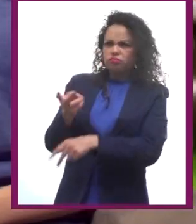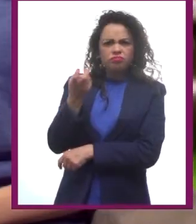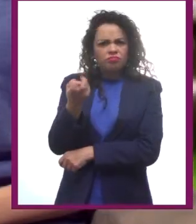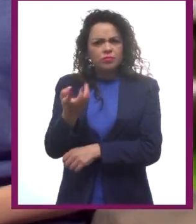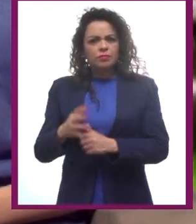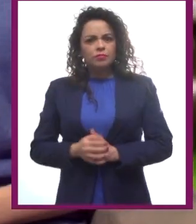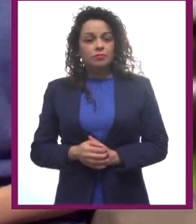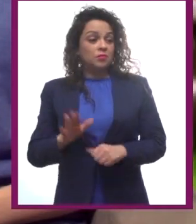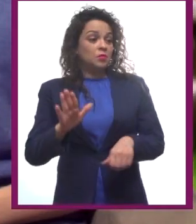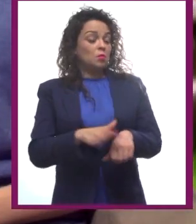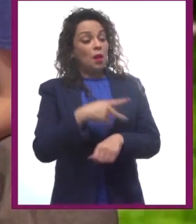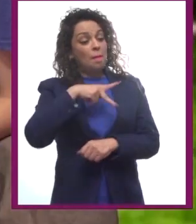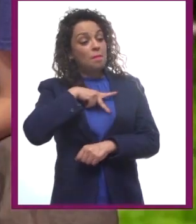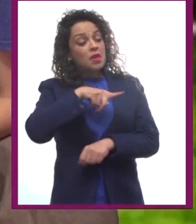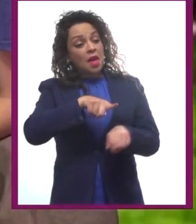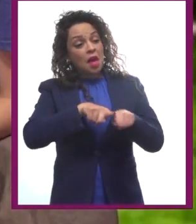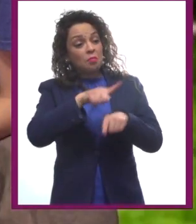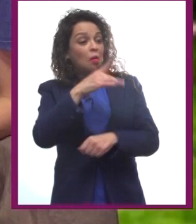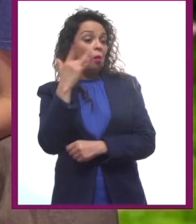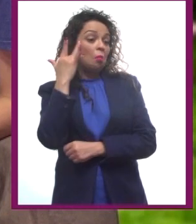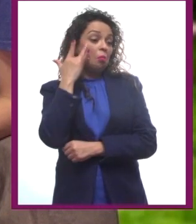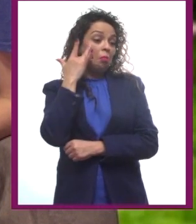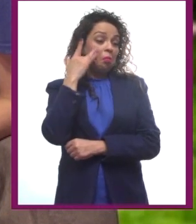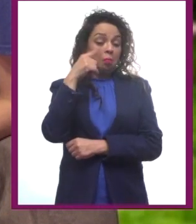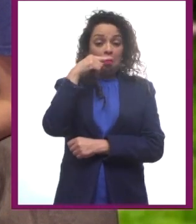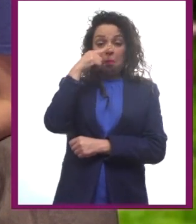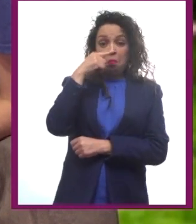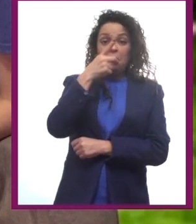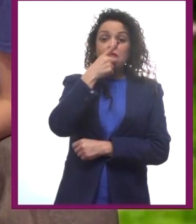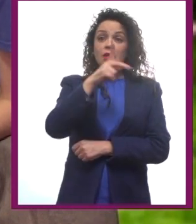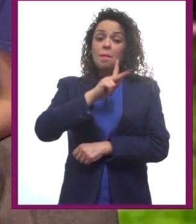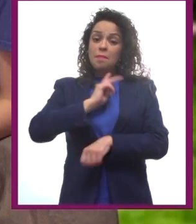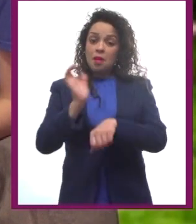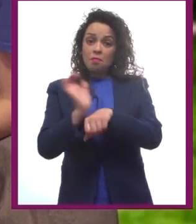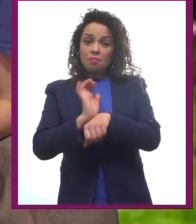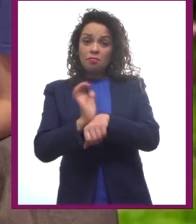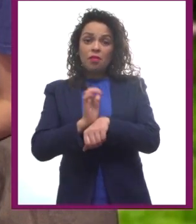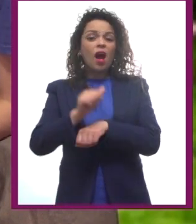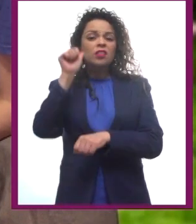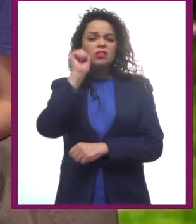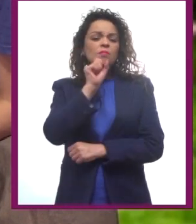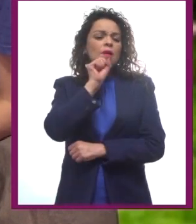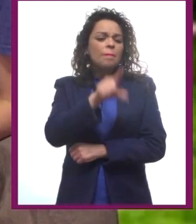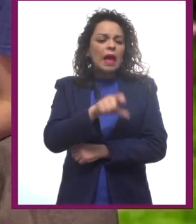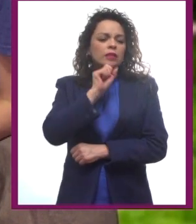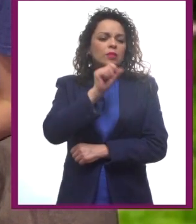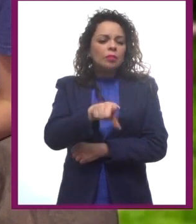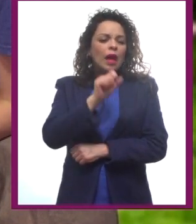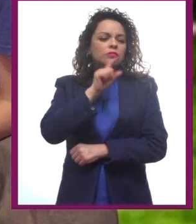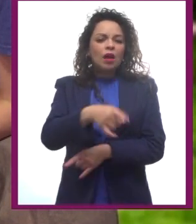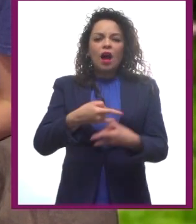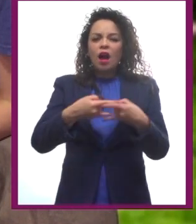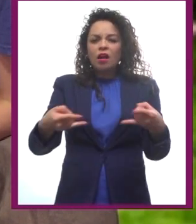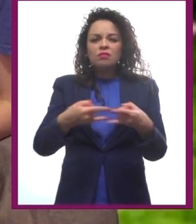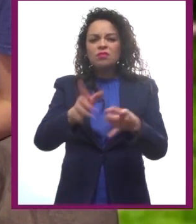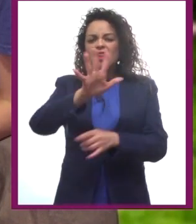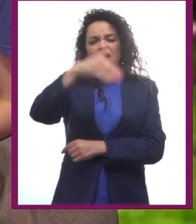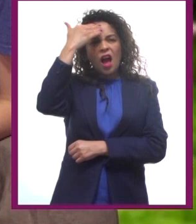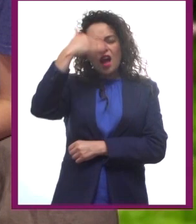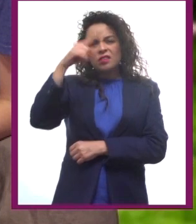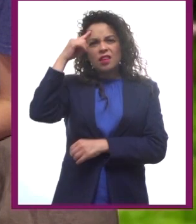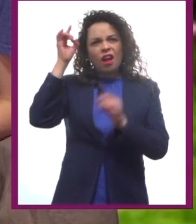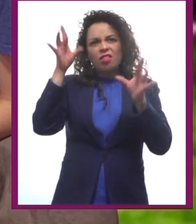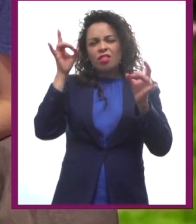Por el engreído de mi hermano. Él dice que mis películas son predecibles. Mmm, entonces su